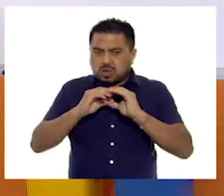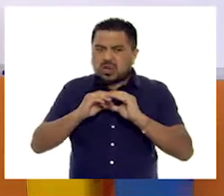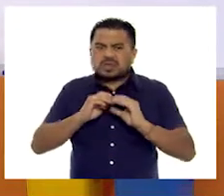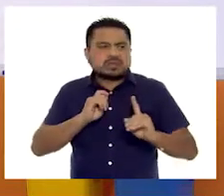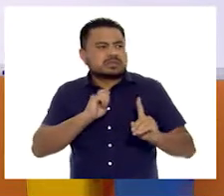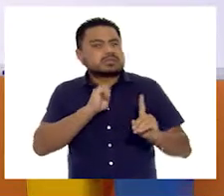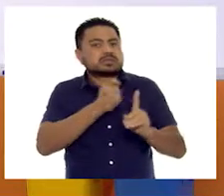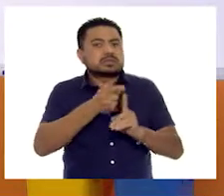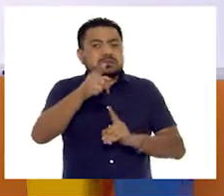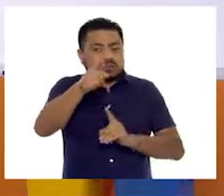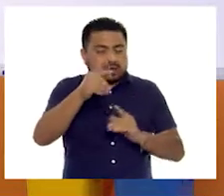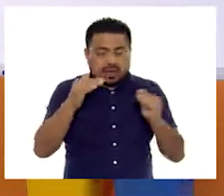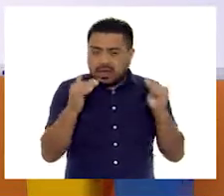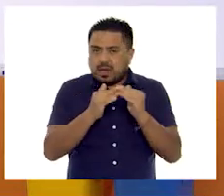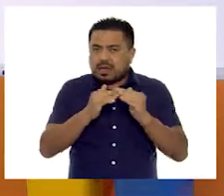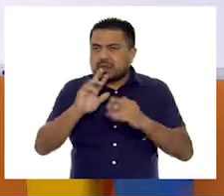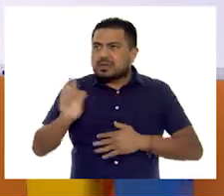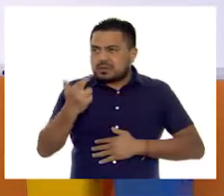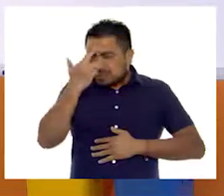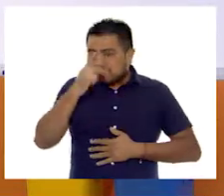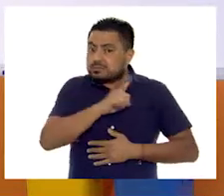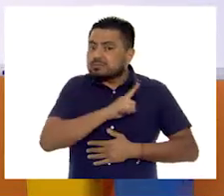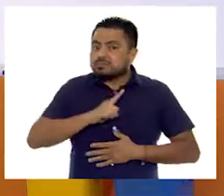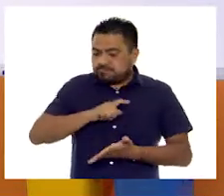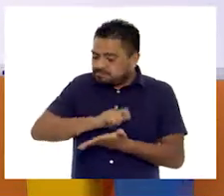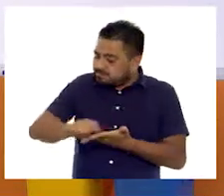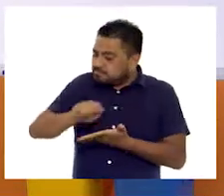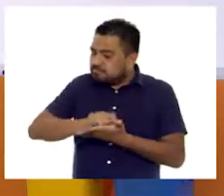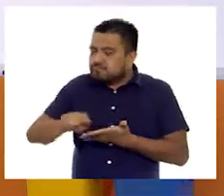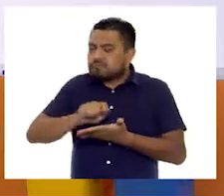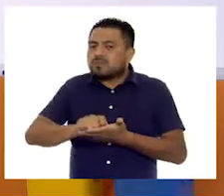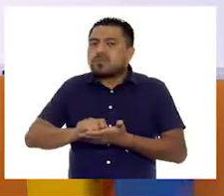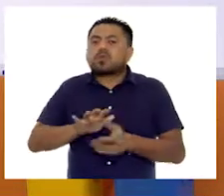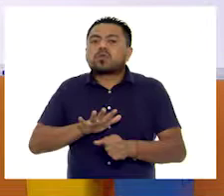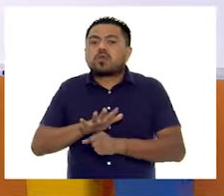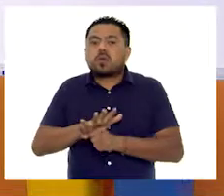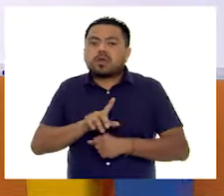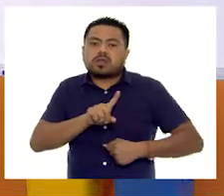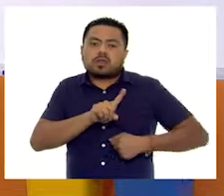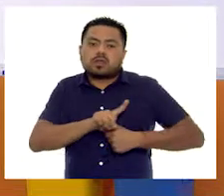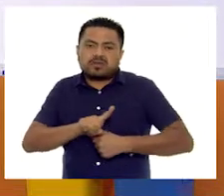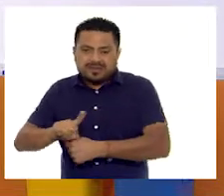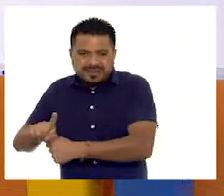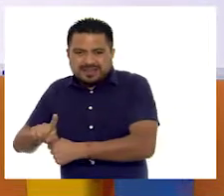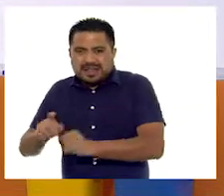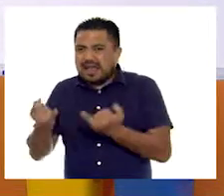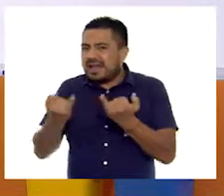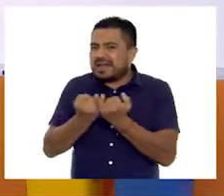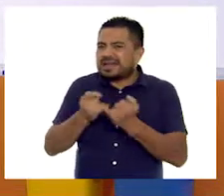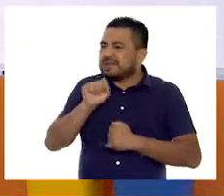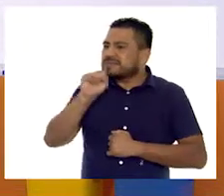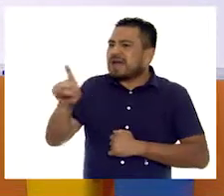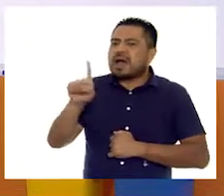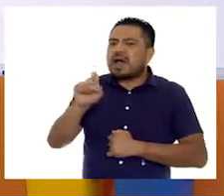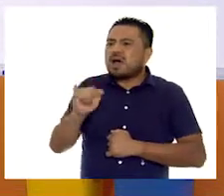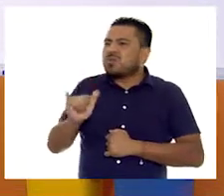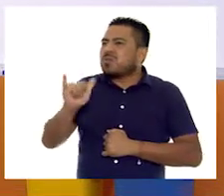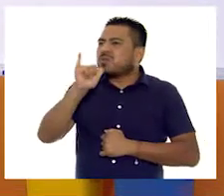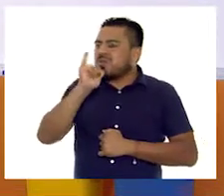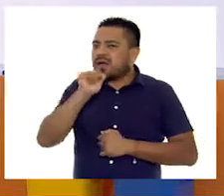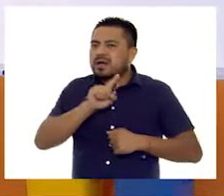quiere decir que ustedes en casa recuerden que deben de poner una marquita en todos los días, así como el agua que consumía.